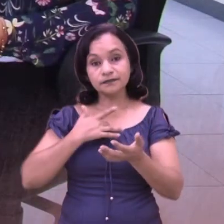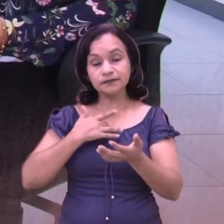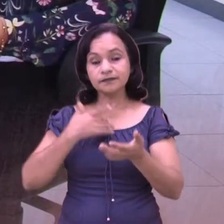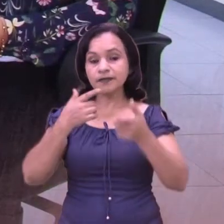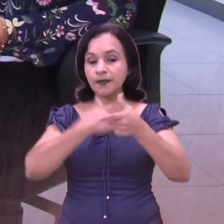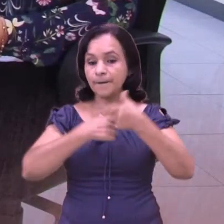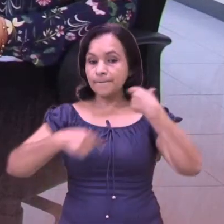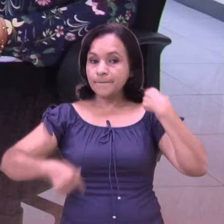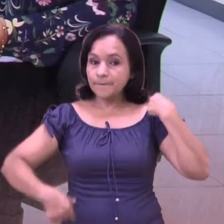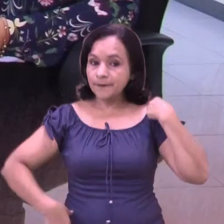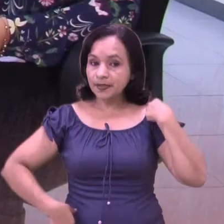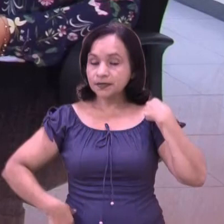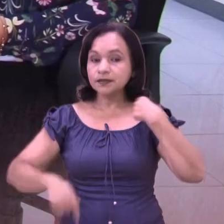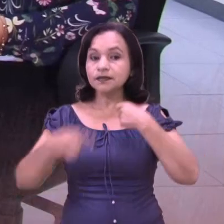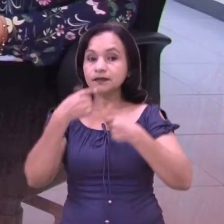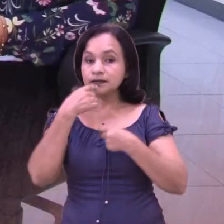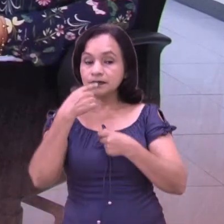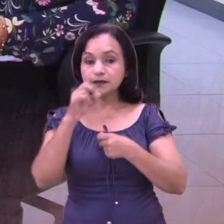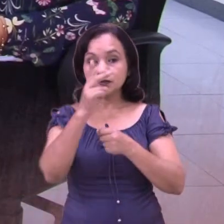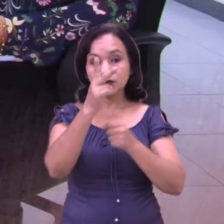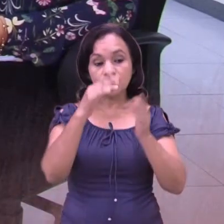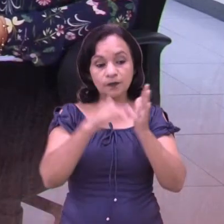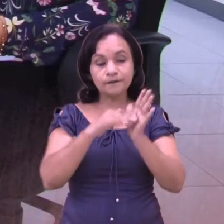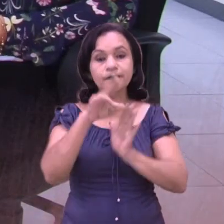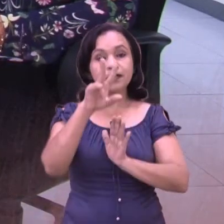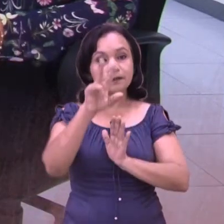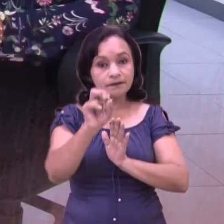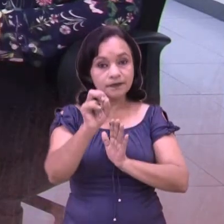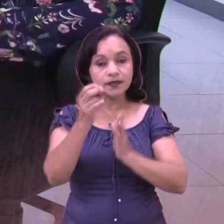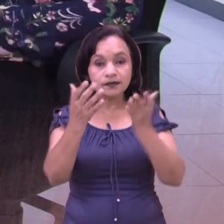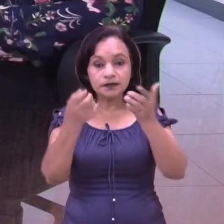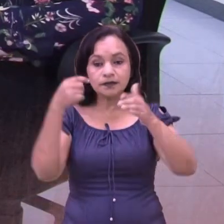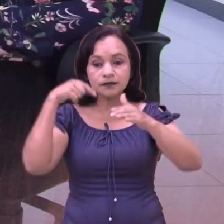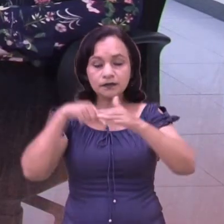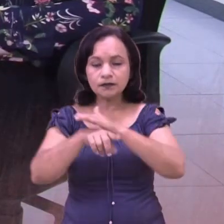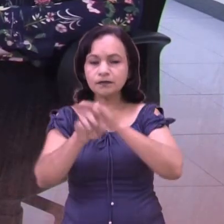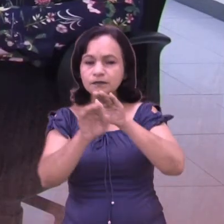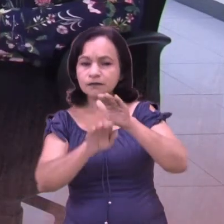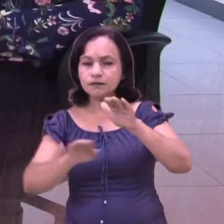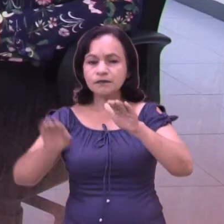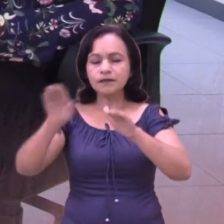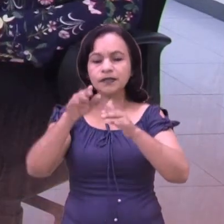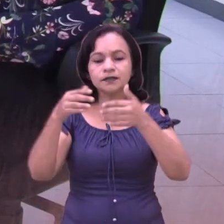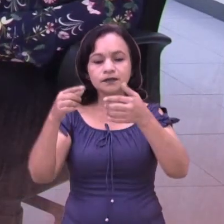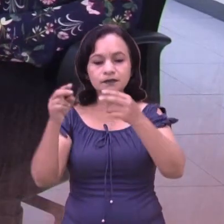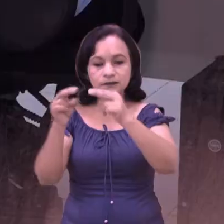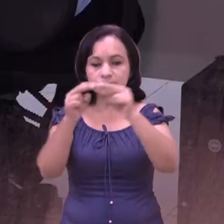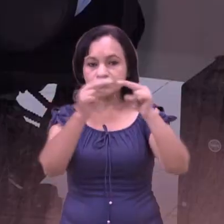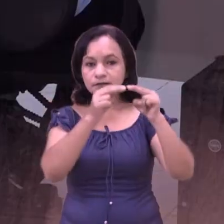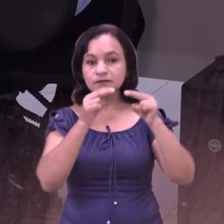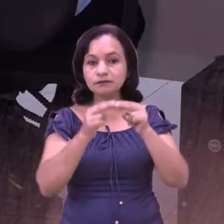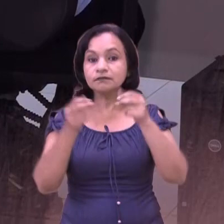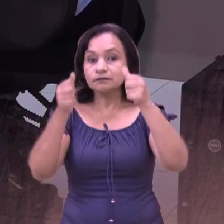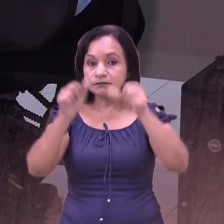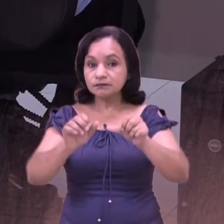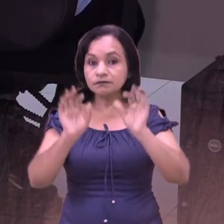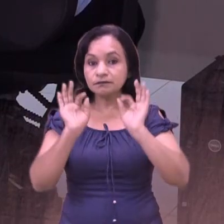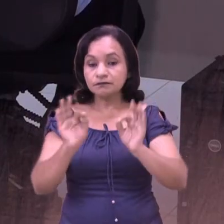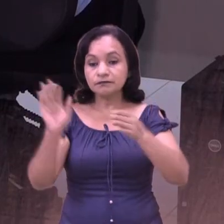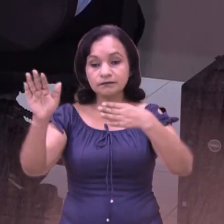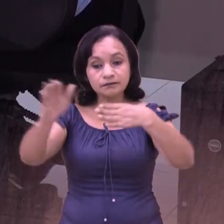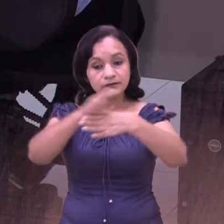desafío, nuestro presidente ha señalado que para este 2020 la meta debe ser fortalecer el sistema,